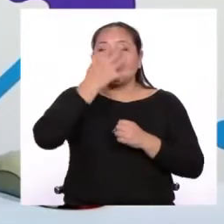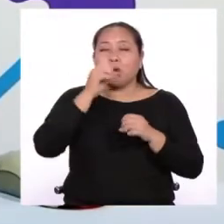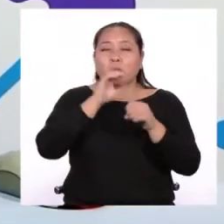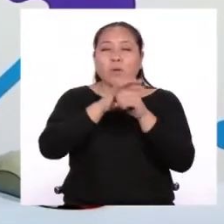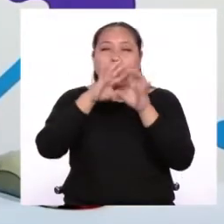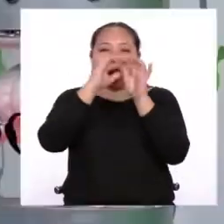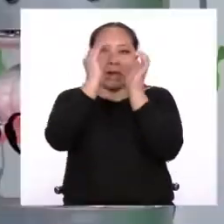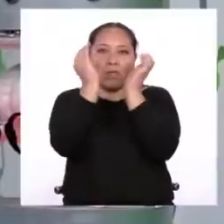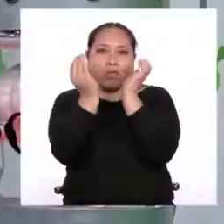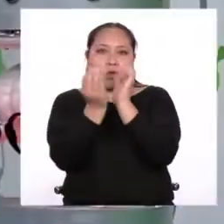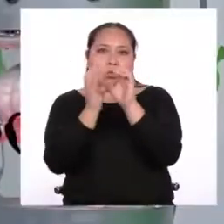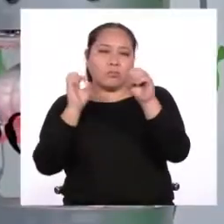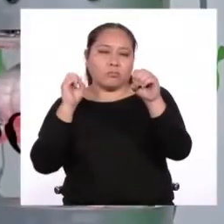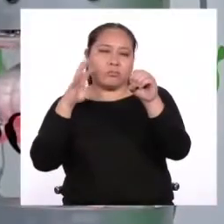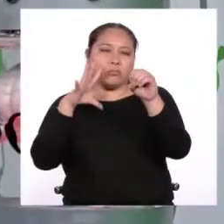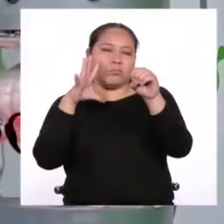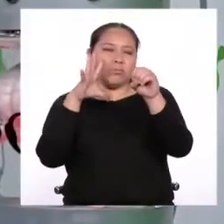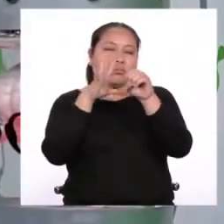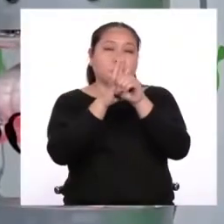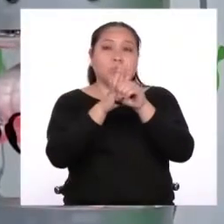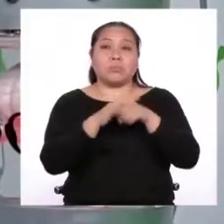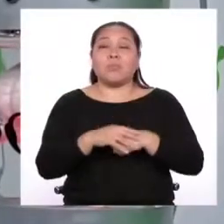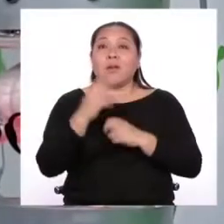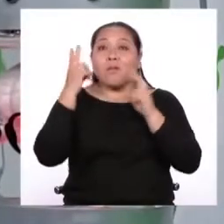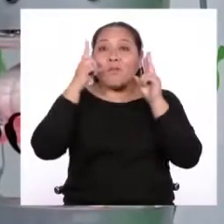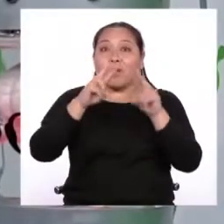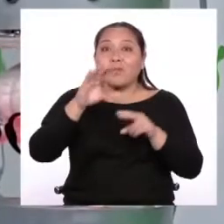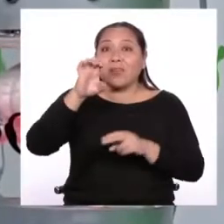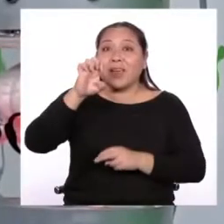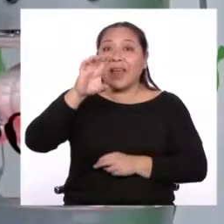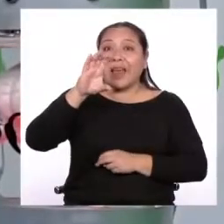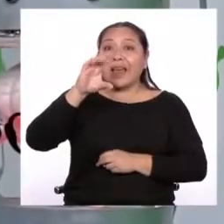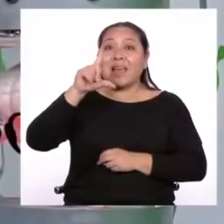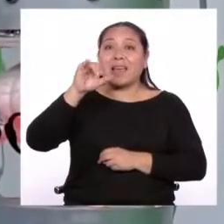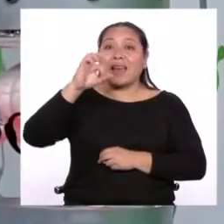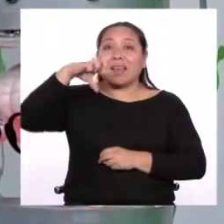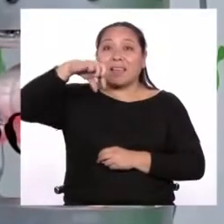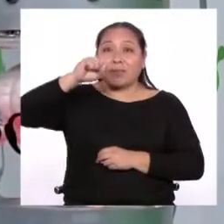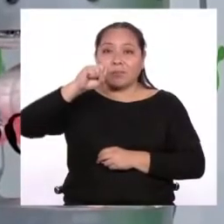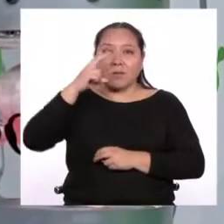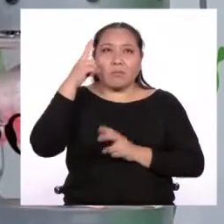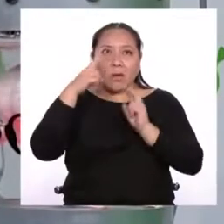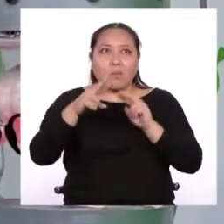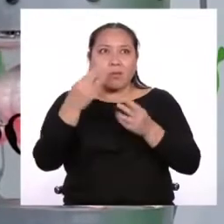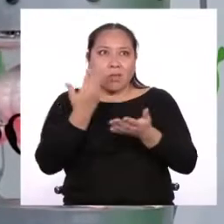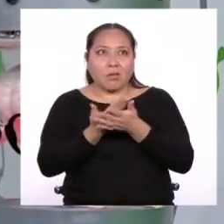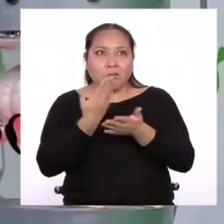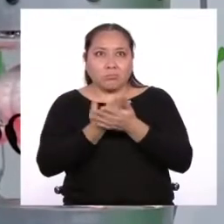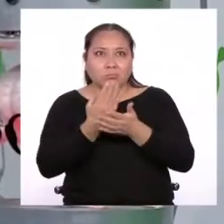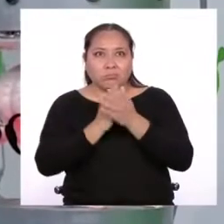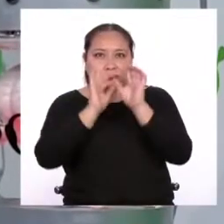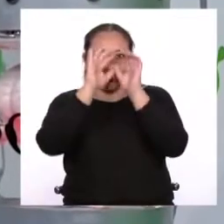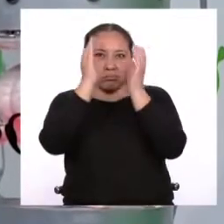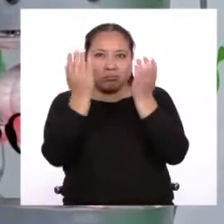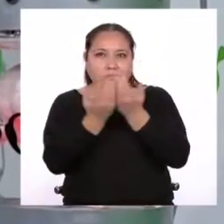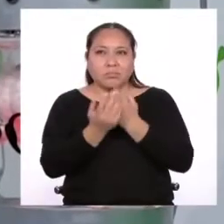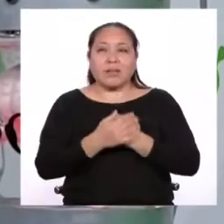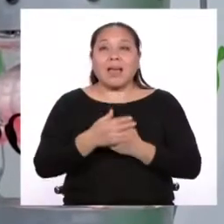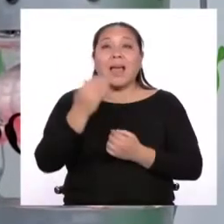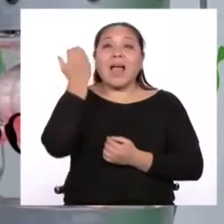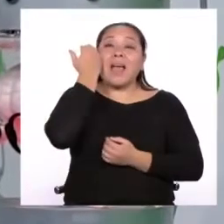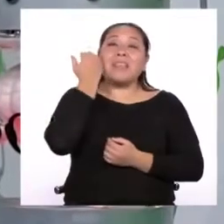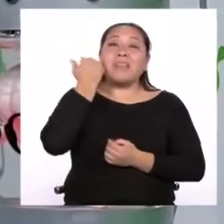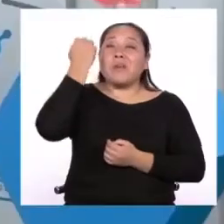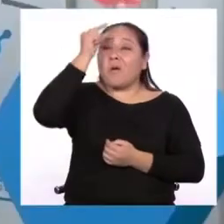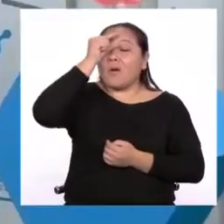redondeada. Cuando vemos un eclipse, podemos confirmar ese efecto. Y es tan claro que incluso los antiguos griegos ya